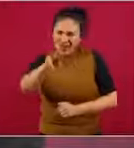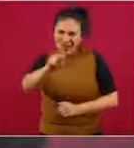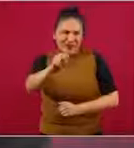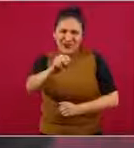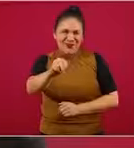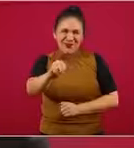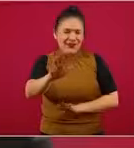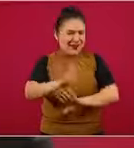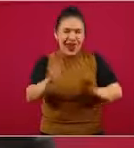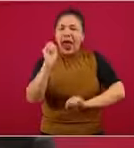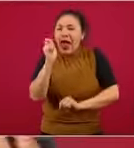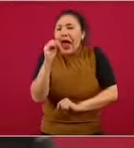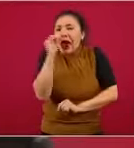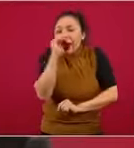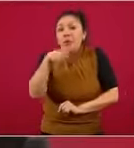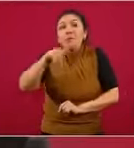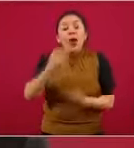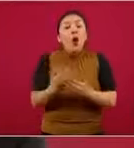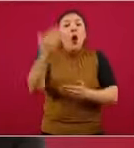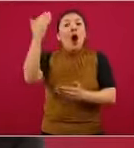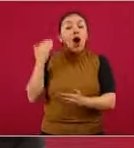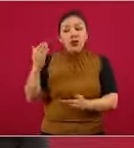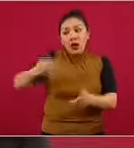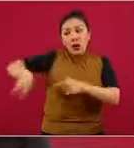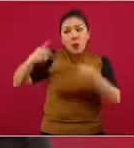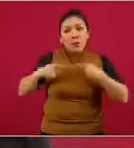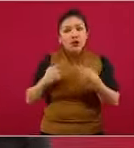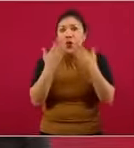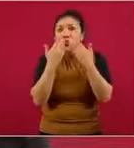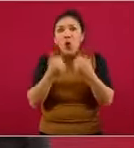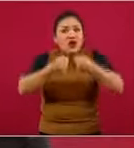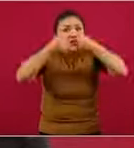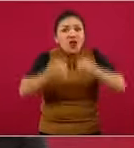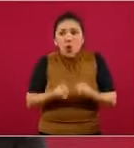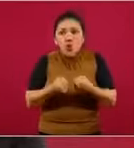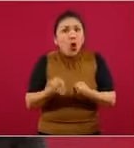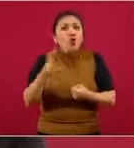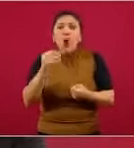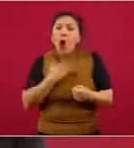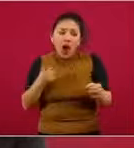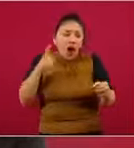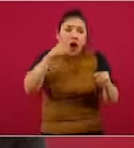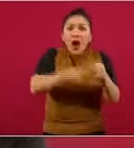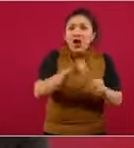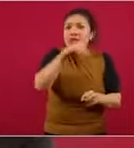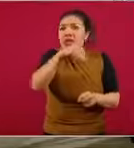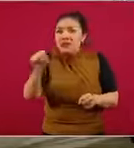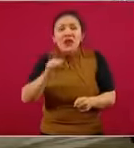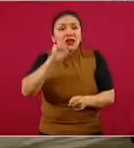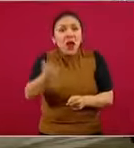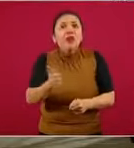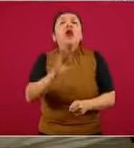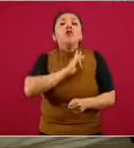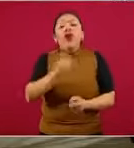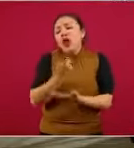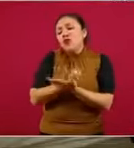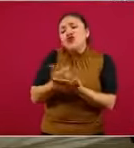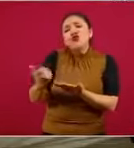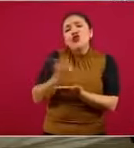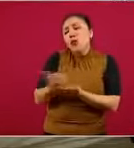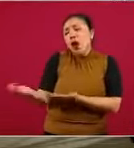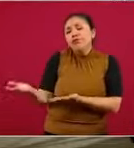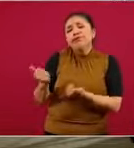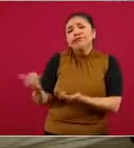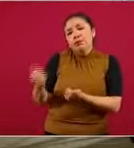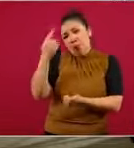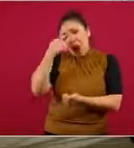le van a cobrar, pero antes a las poblaciones no aseguradas, a las personas que no tenían seguridad social, se les cobraban cuotas de